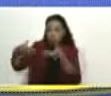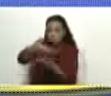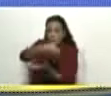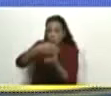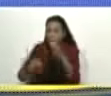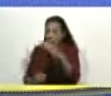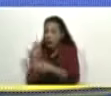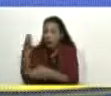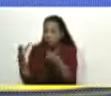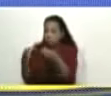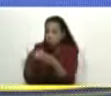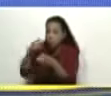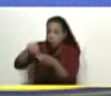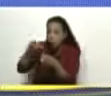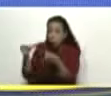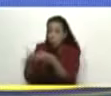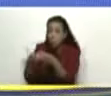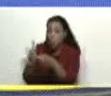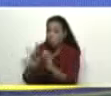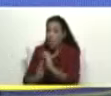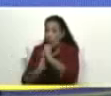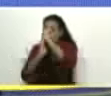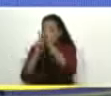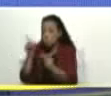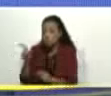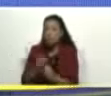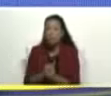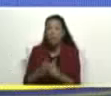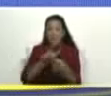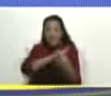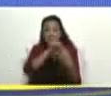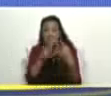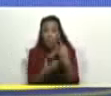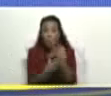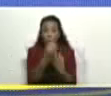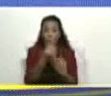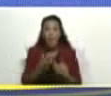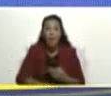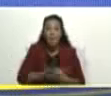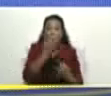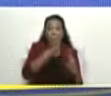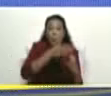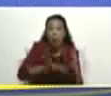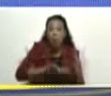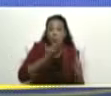combinar con fuerza tres elementos claves priorizados